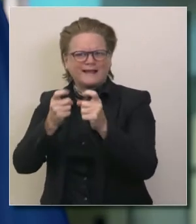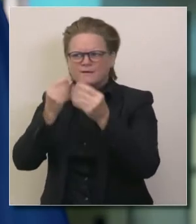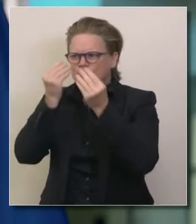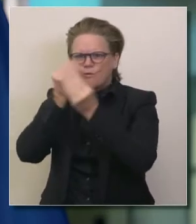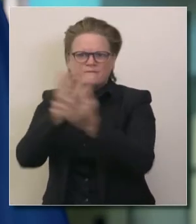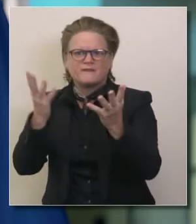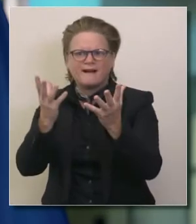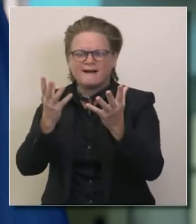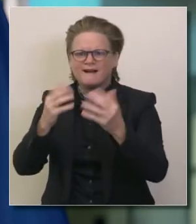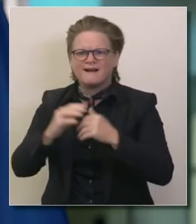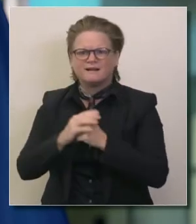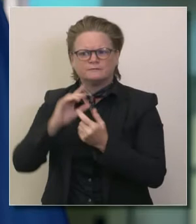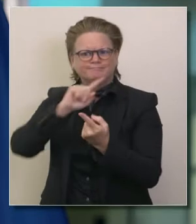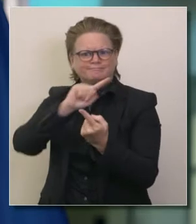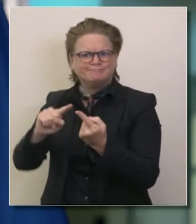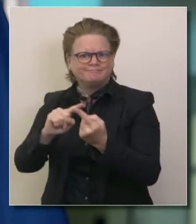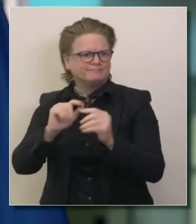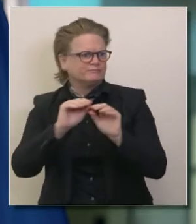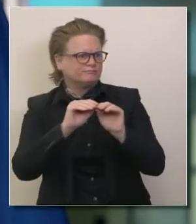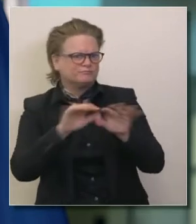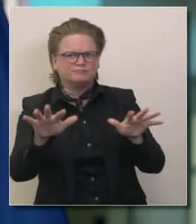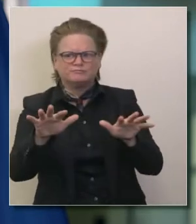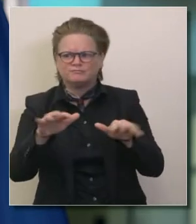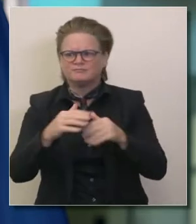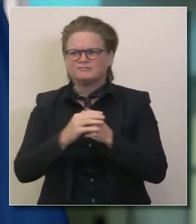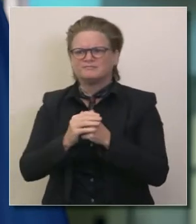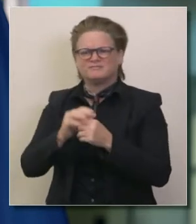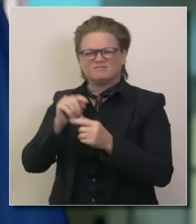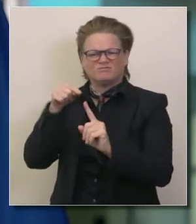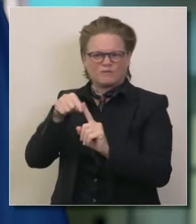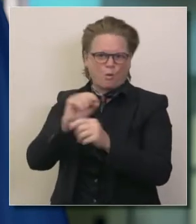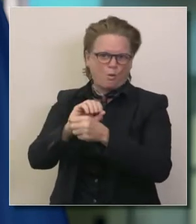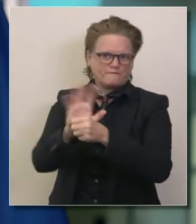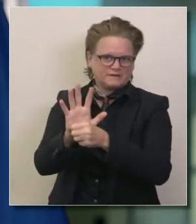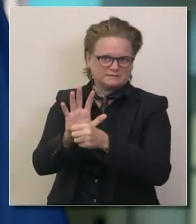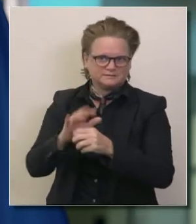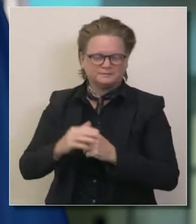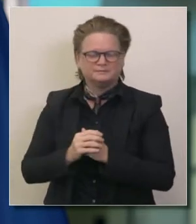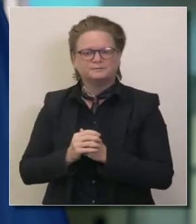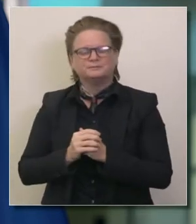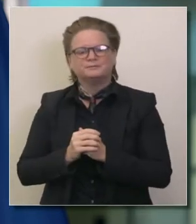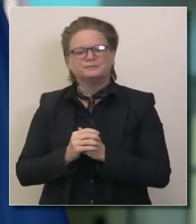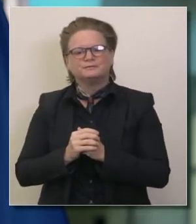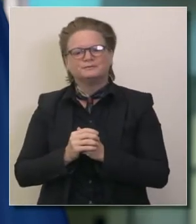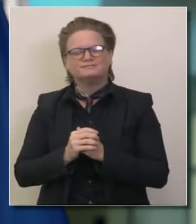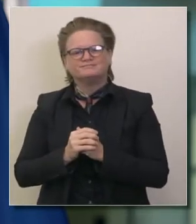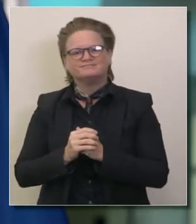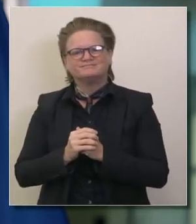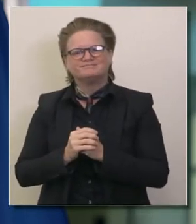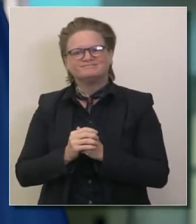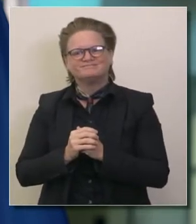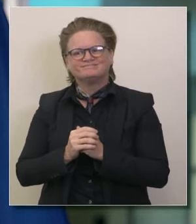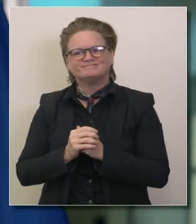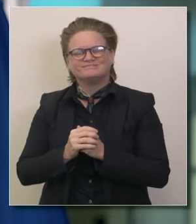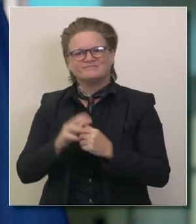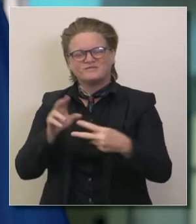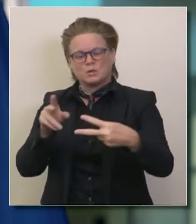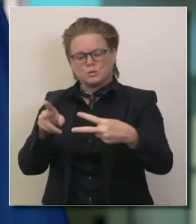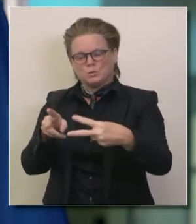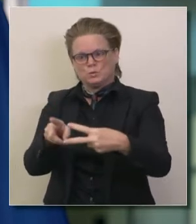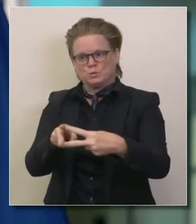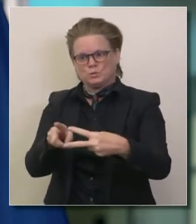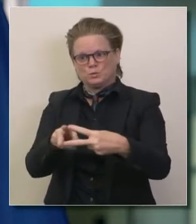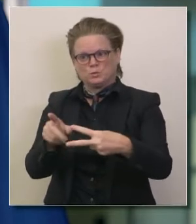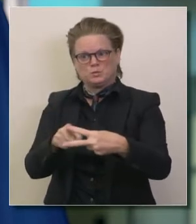individuos y mitigar la propagación de covid 19 y enfrentar esta pandemia de frente